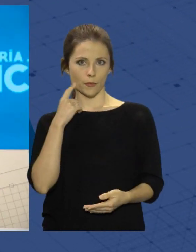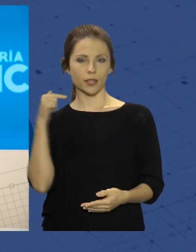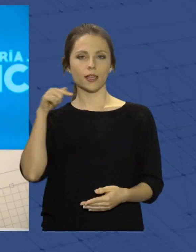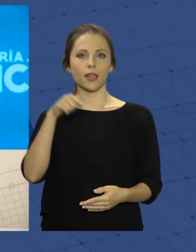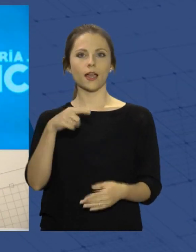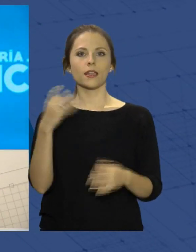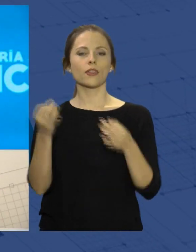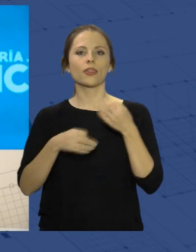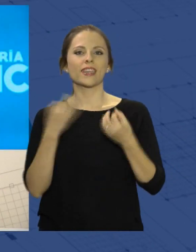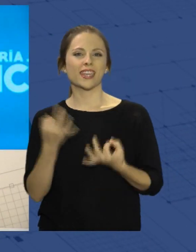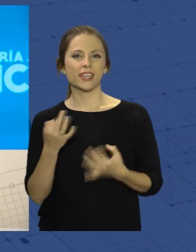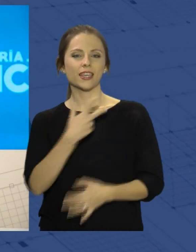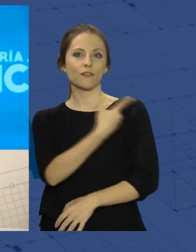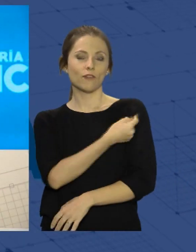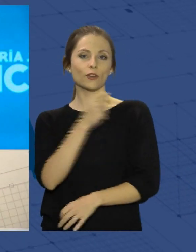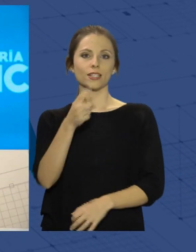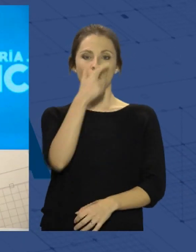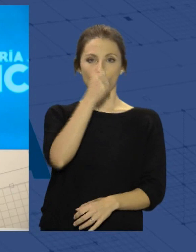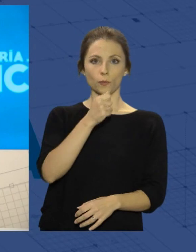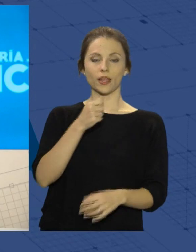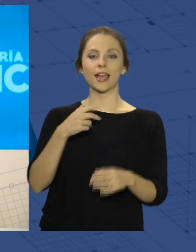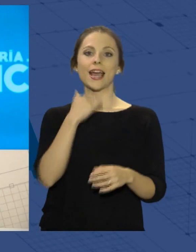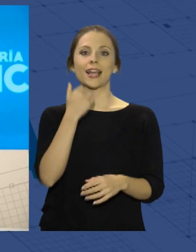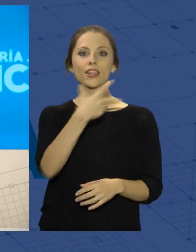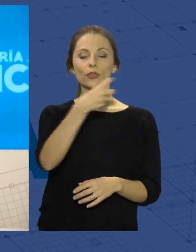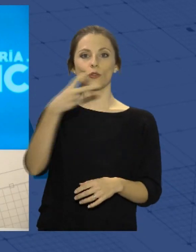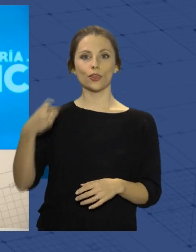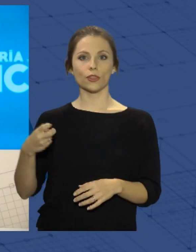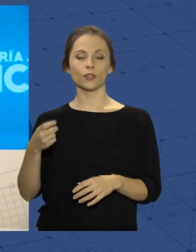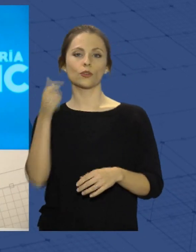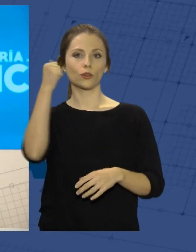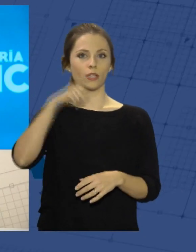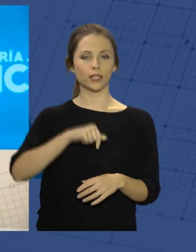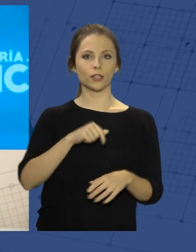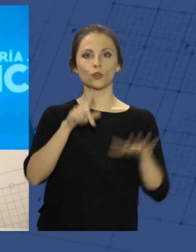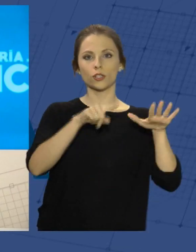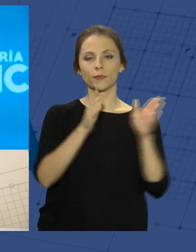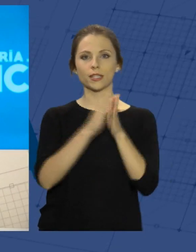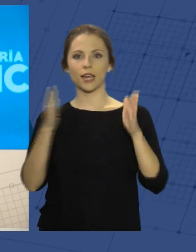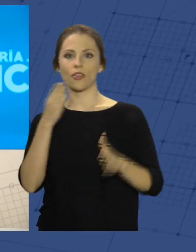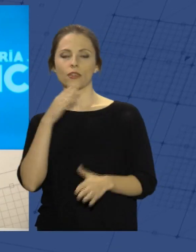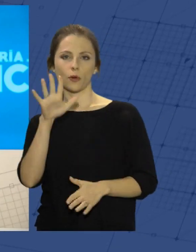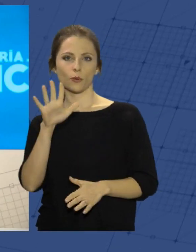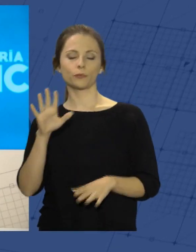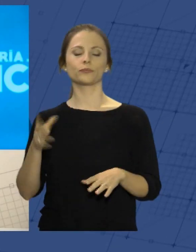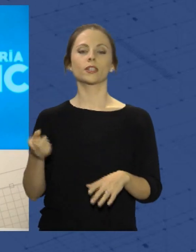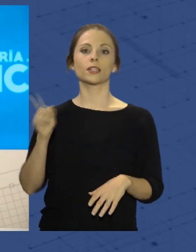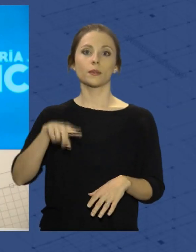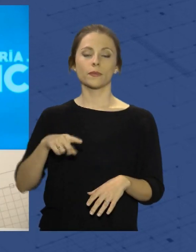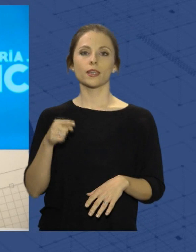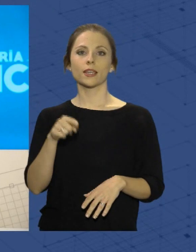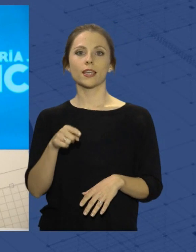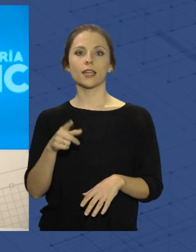vacunaba contra la gripe a casi 200 niños de entre 6 meses y los casi 5 años. Además, conocíamos los